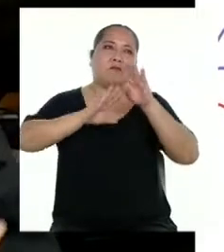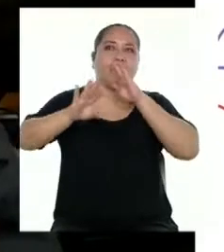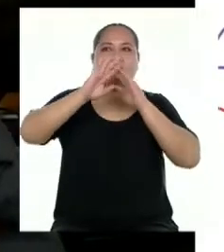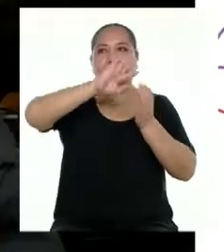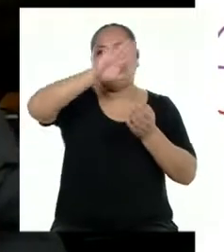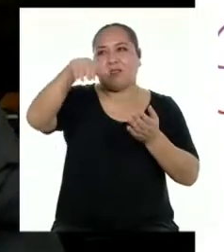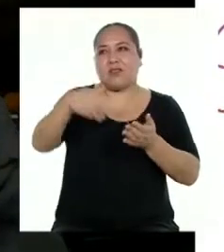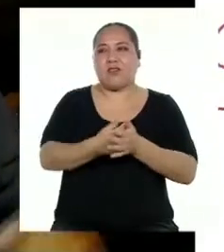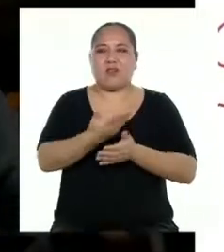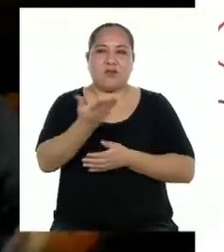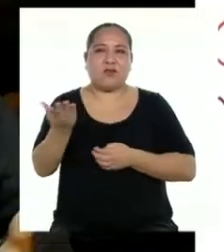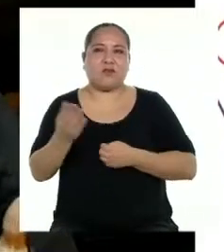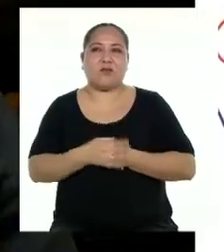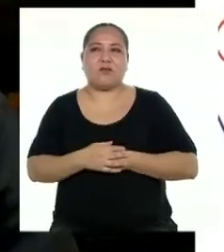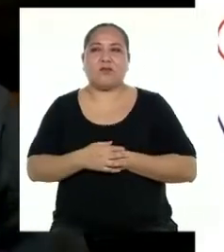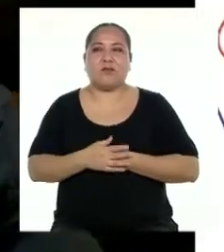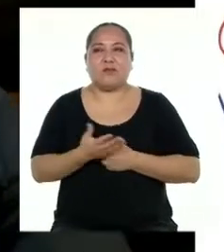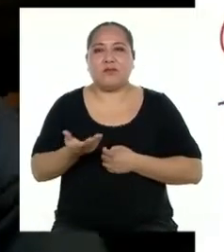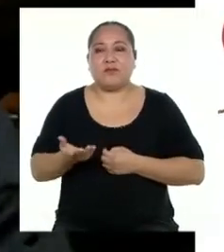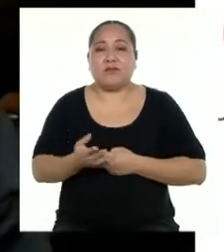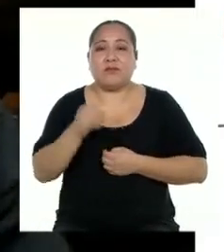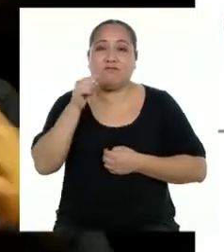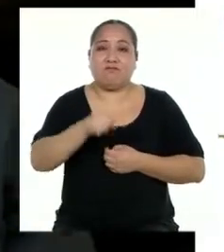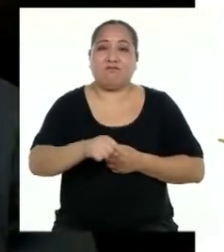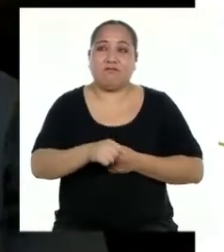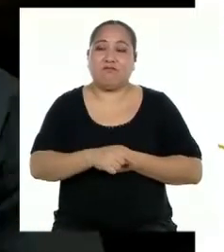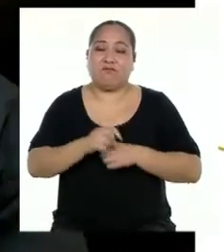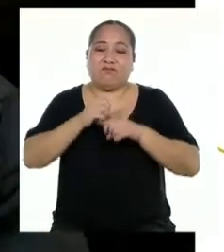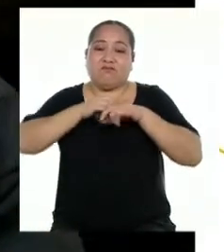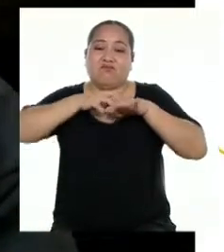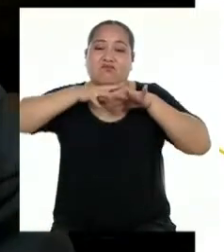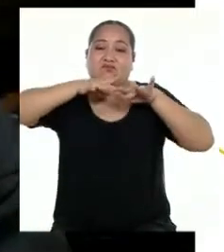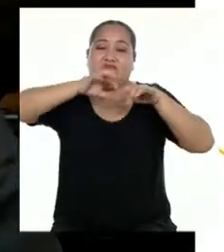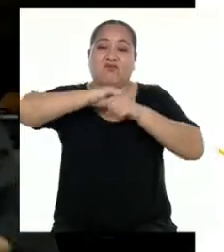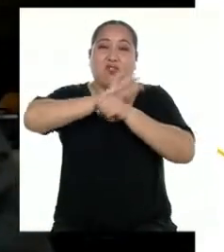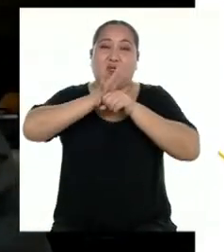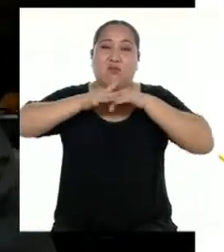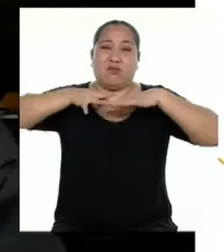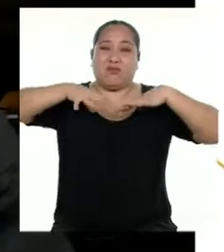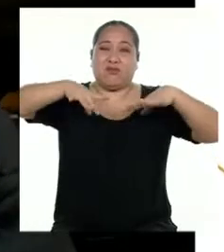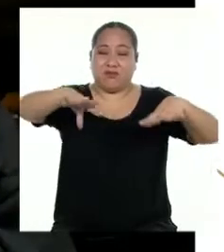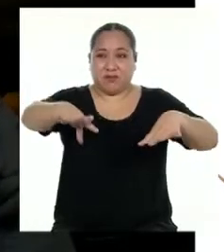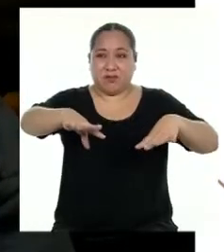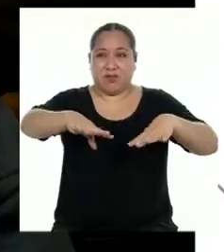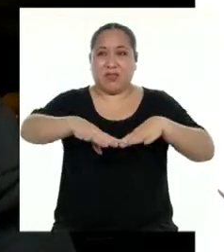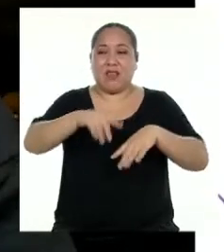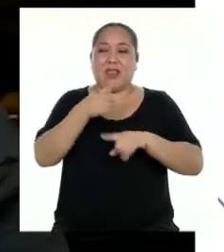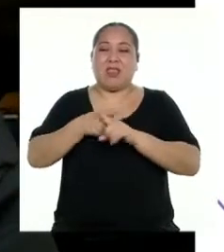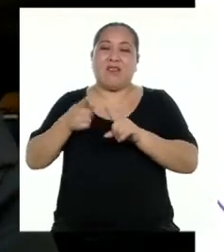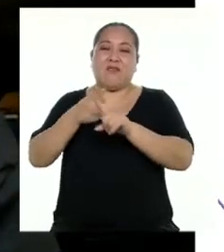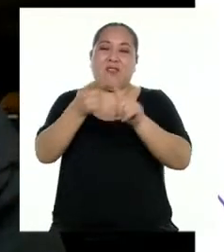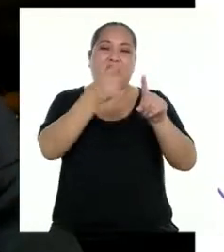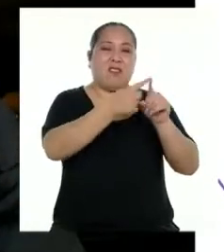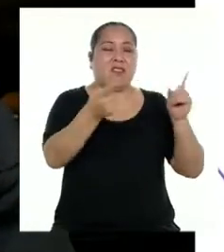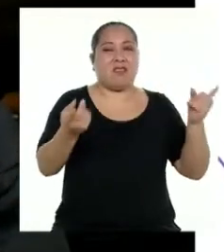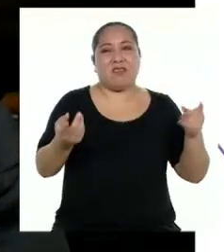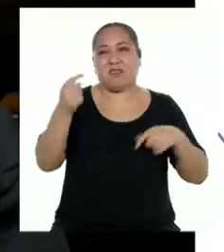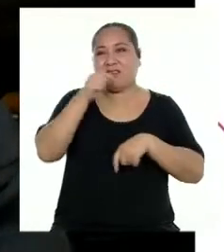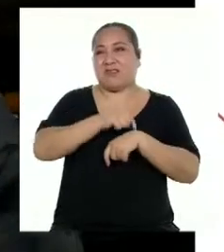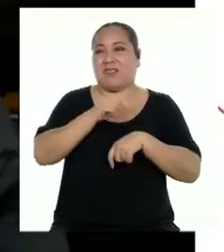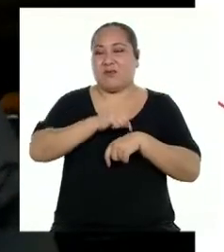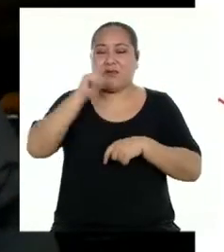todos nosotros, ya que debido a la expansión del COVID-19, se han generado distintas situaciones